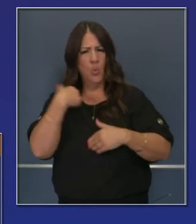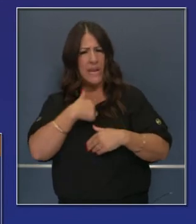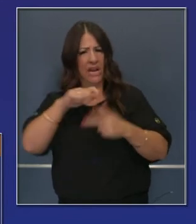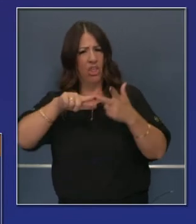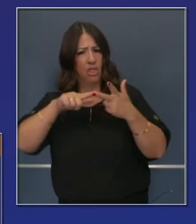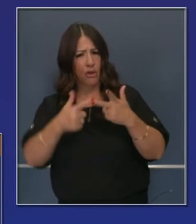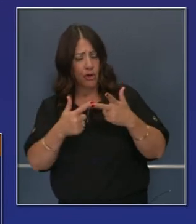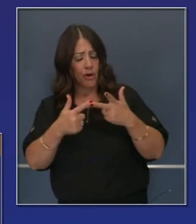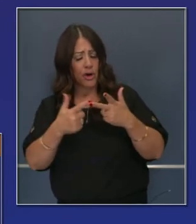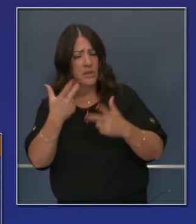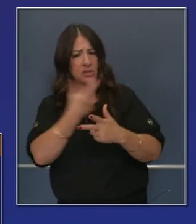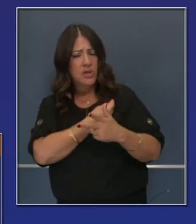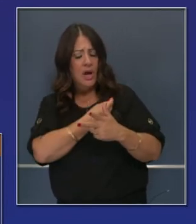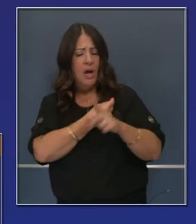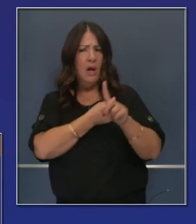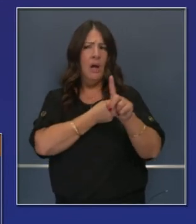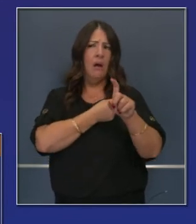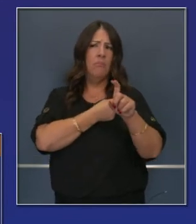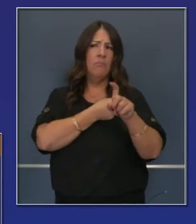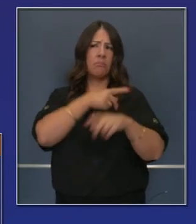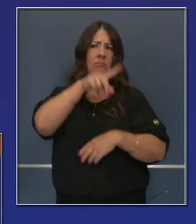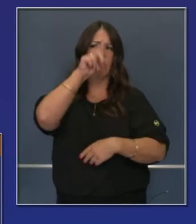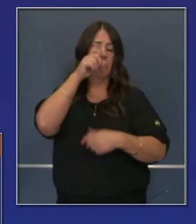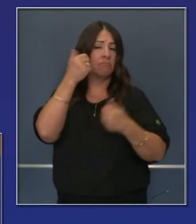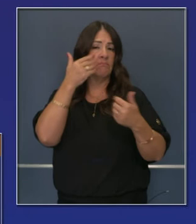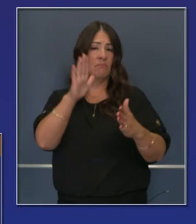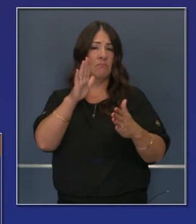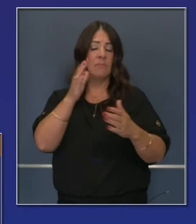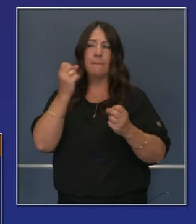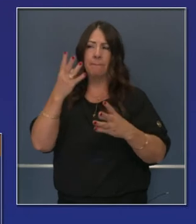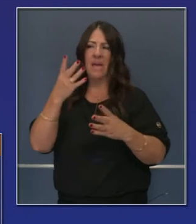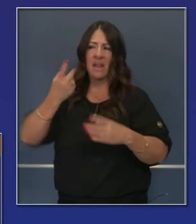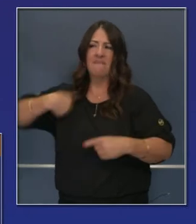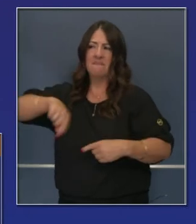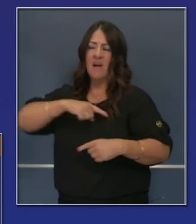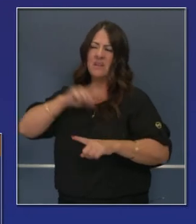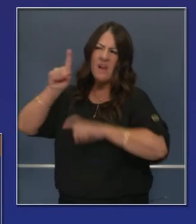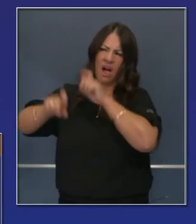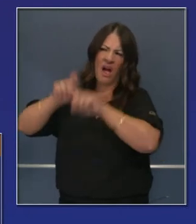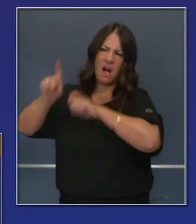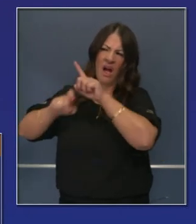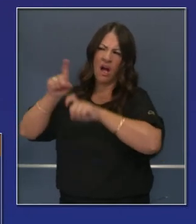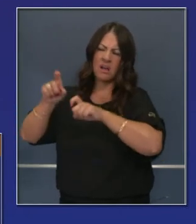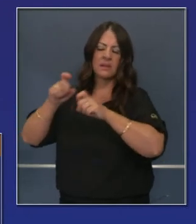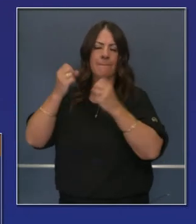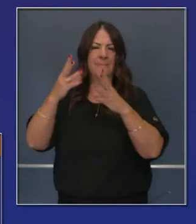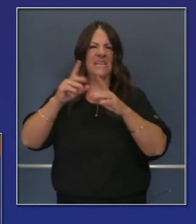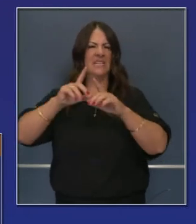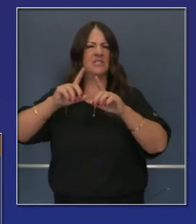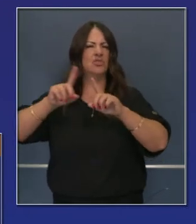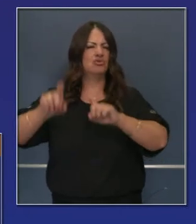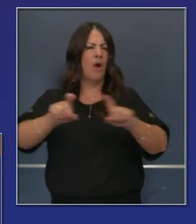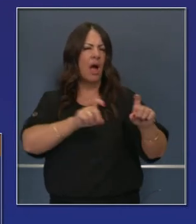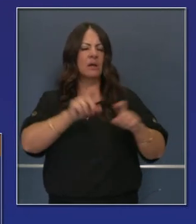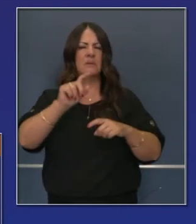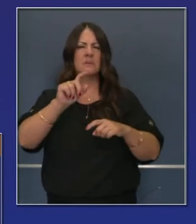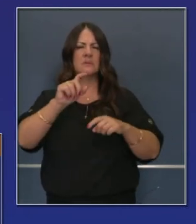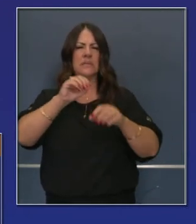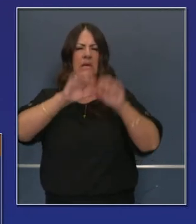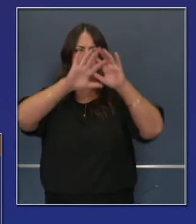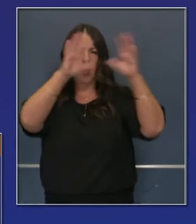es una pregunta más complicada y más profunda. Y esa es la que se está haciendo ahora y se está respondiendo en pruebas